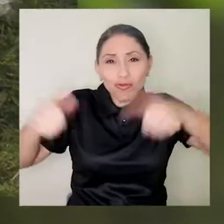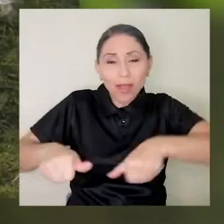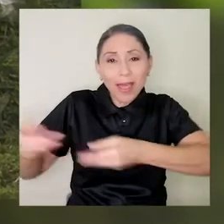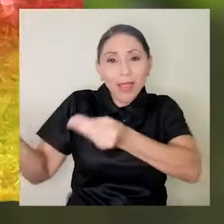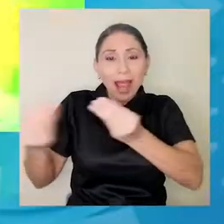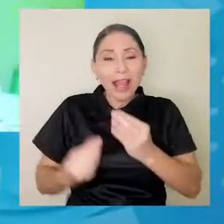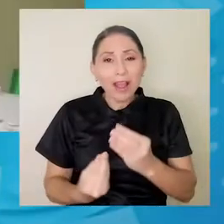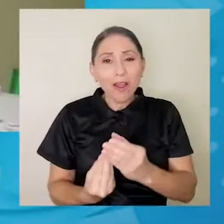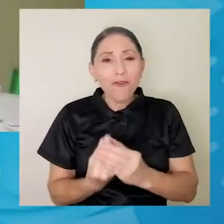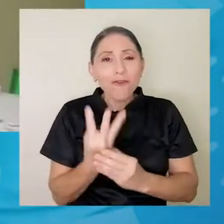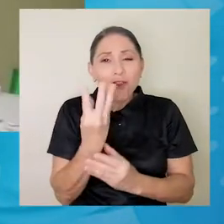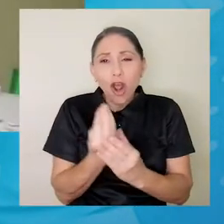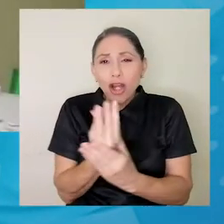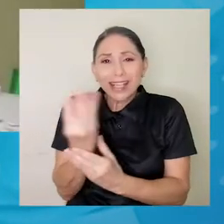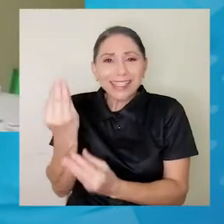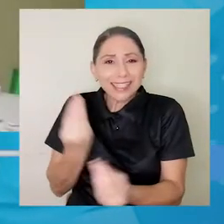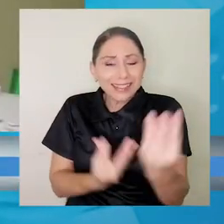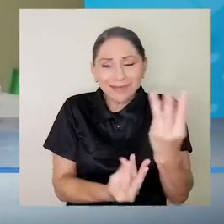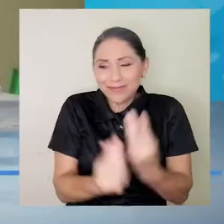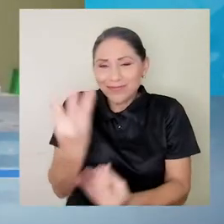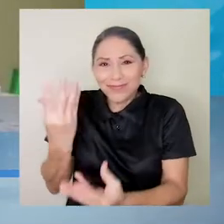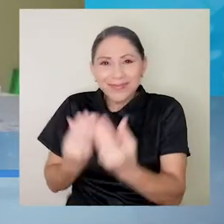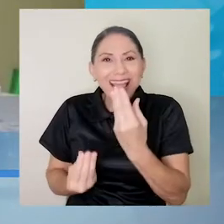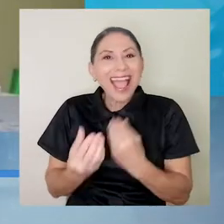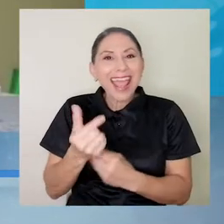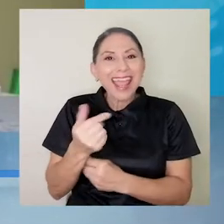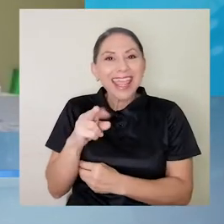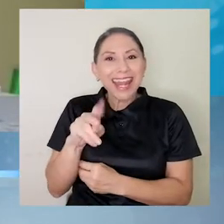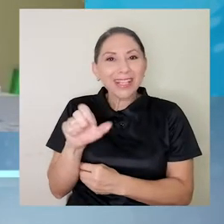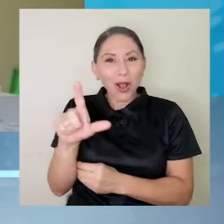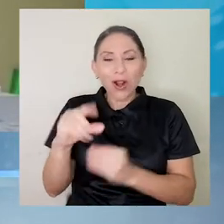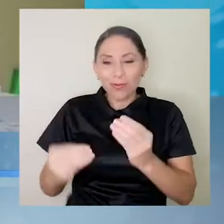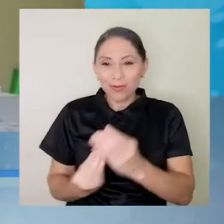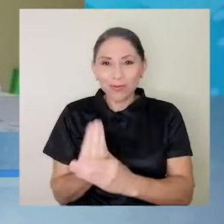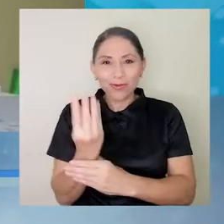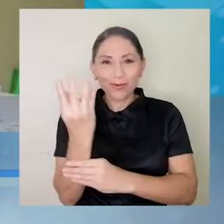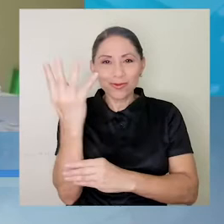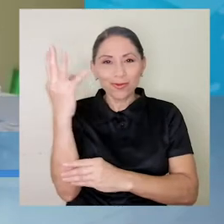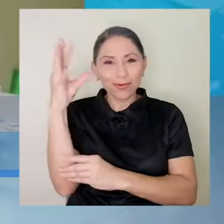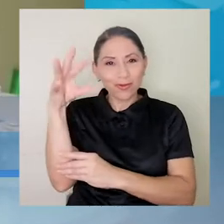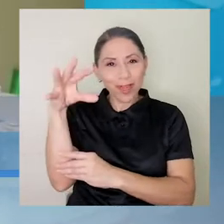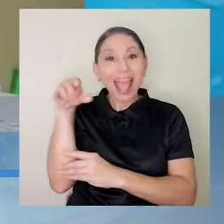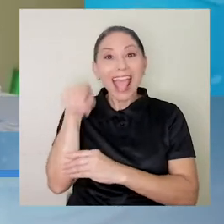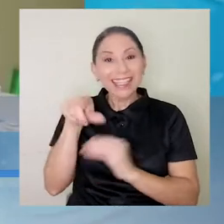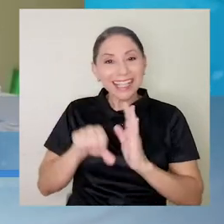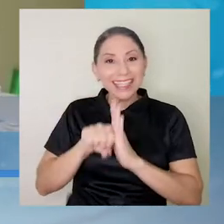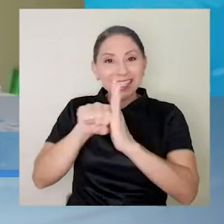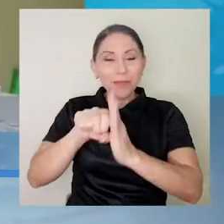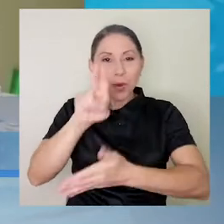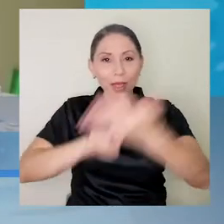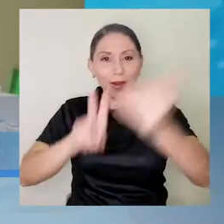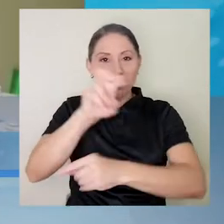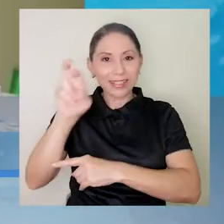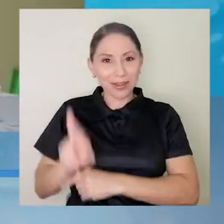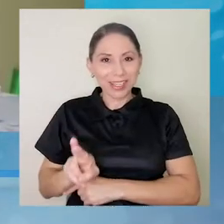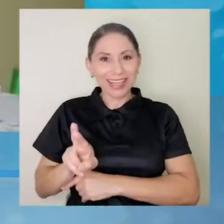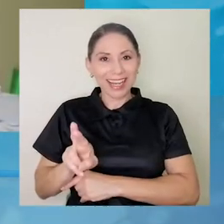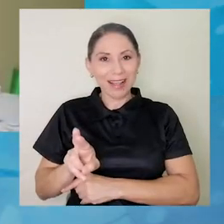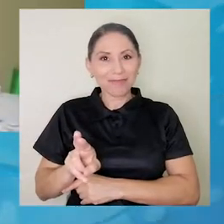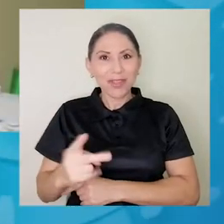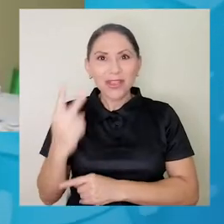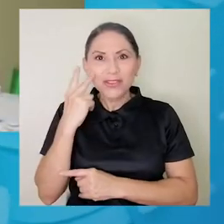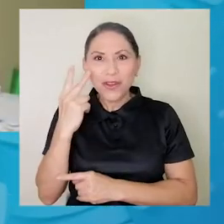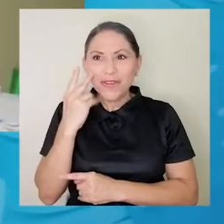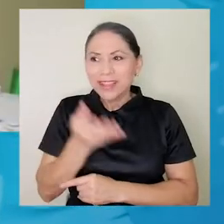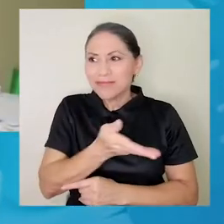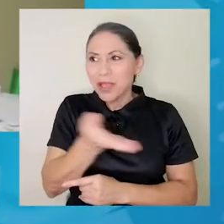flores, en este caso girasoles, que son el símbolo de la Universidad de Costa Rica. Y vi